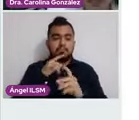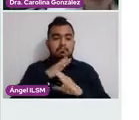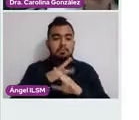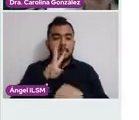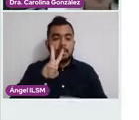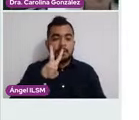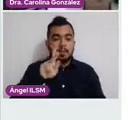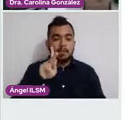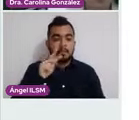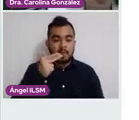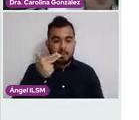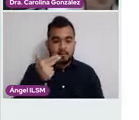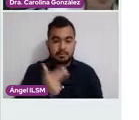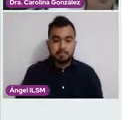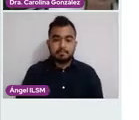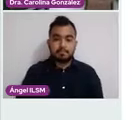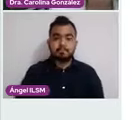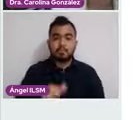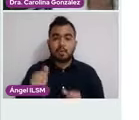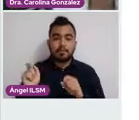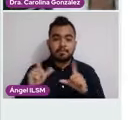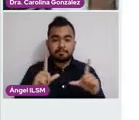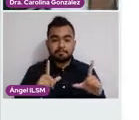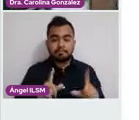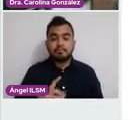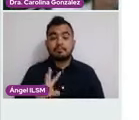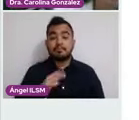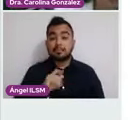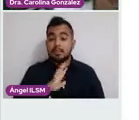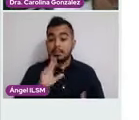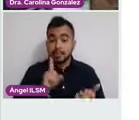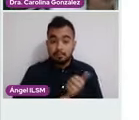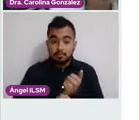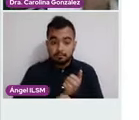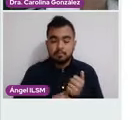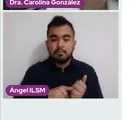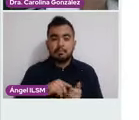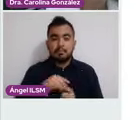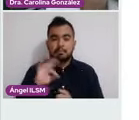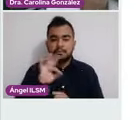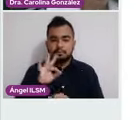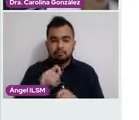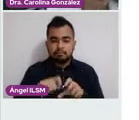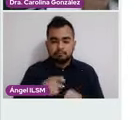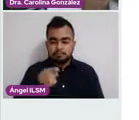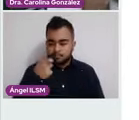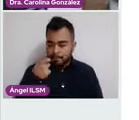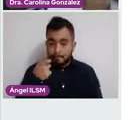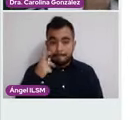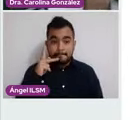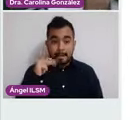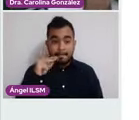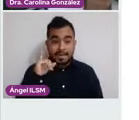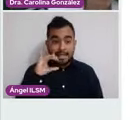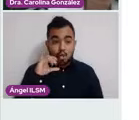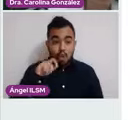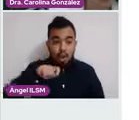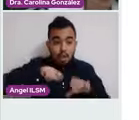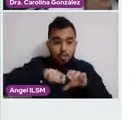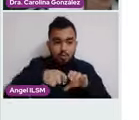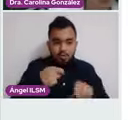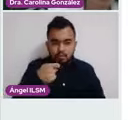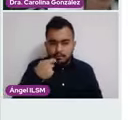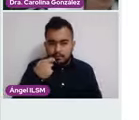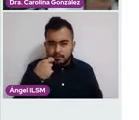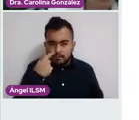Siguiente. Una vez que tenemos un resultado alterado que nos llega por papá Nicolau, vamos a hacer uso de herramientas